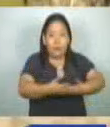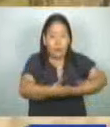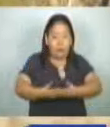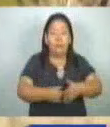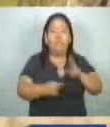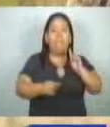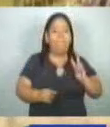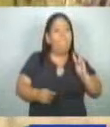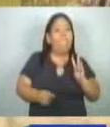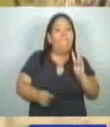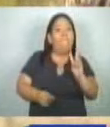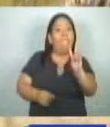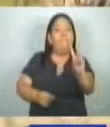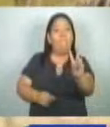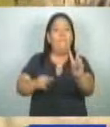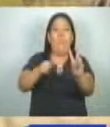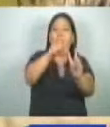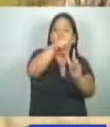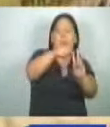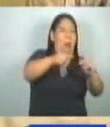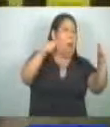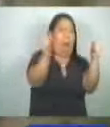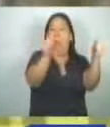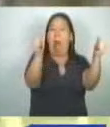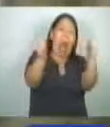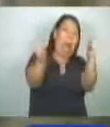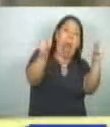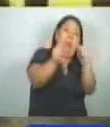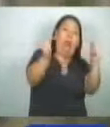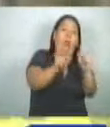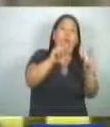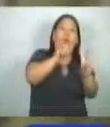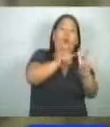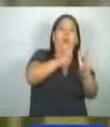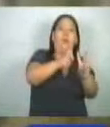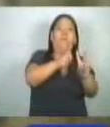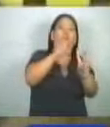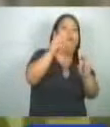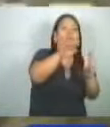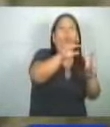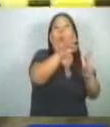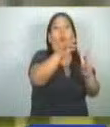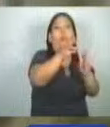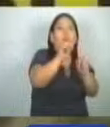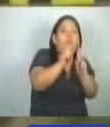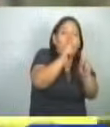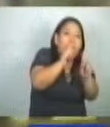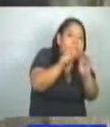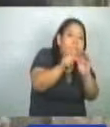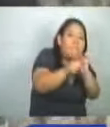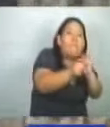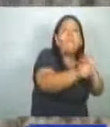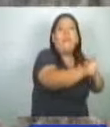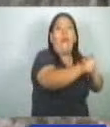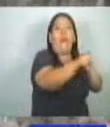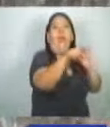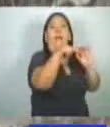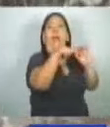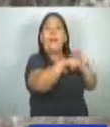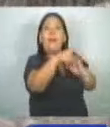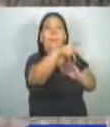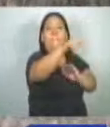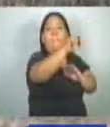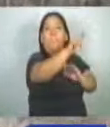ese trayecto tuvieron una discusión y fue cuando la expareja la llevó a una zona aislada donde se encontraba presa